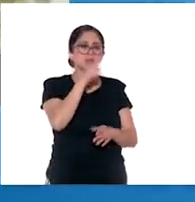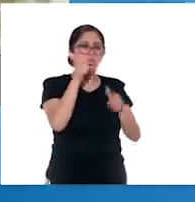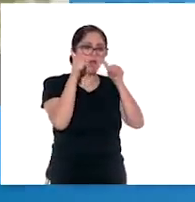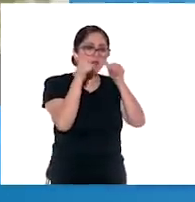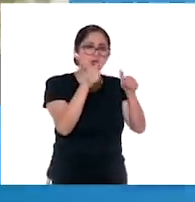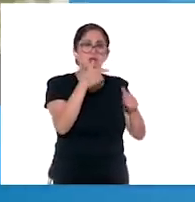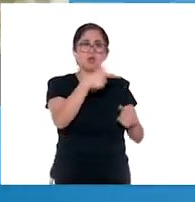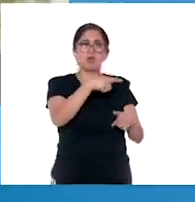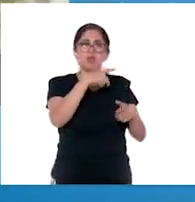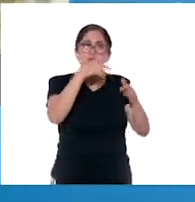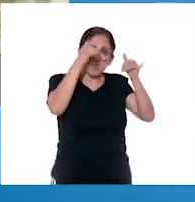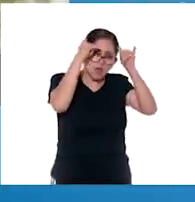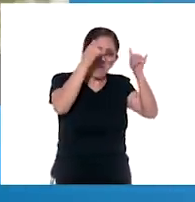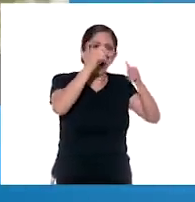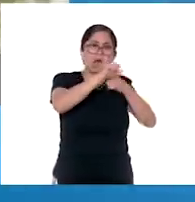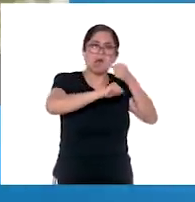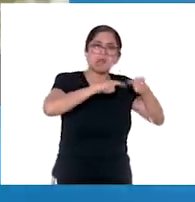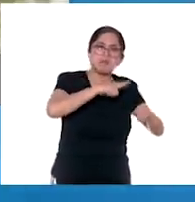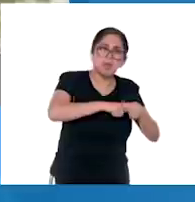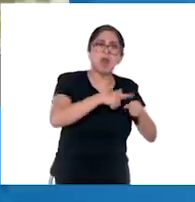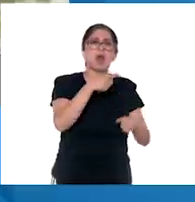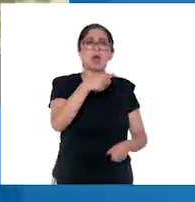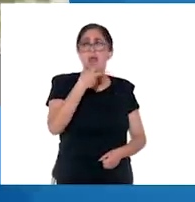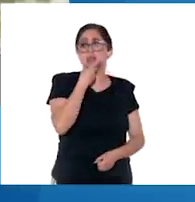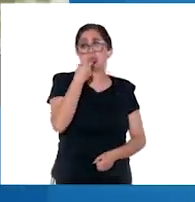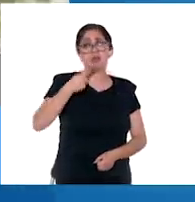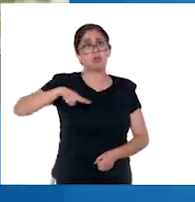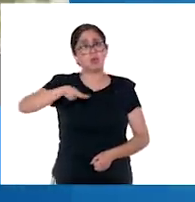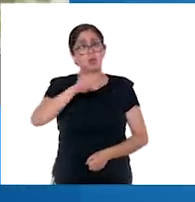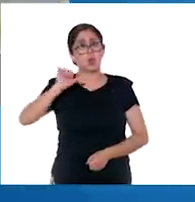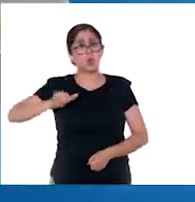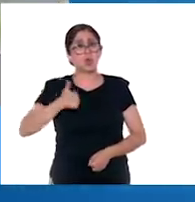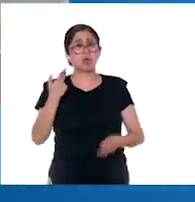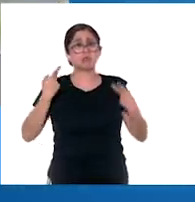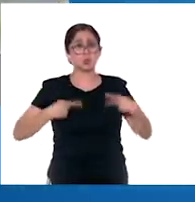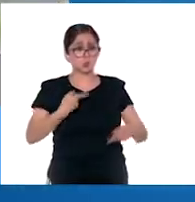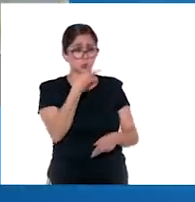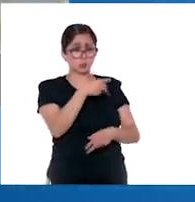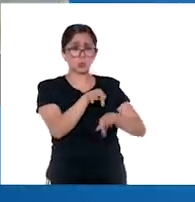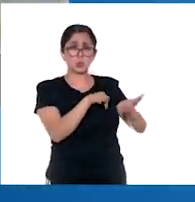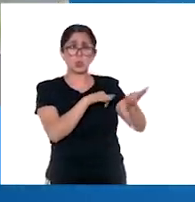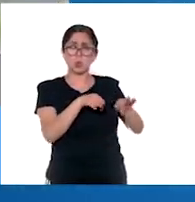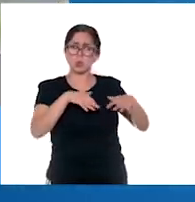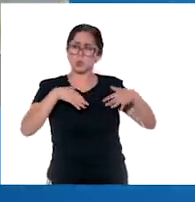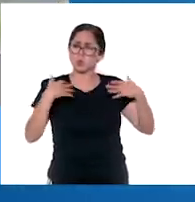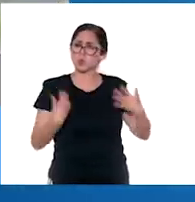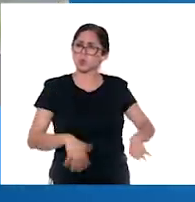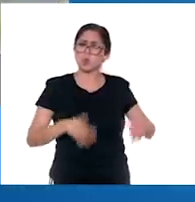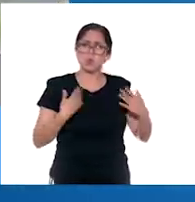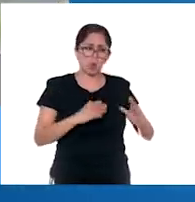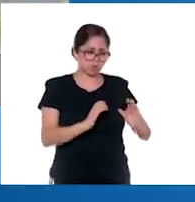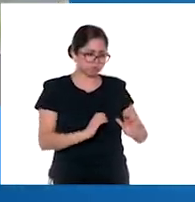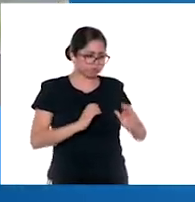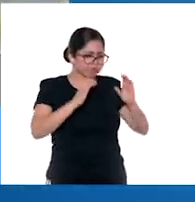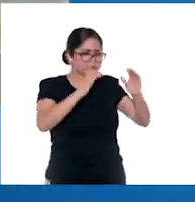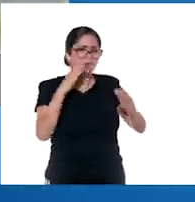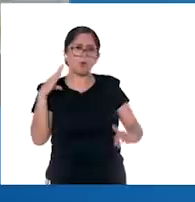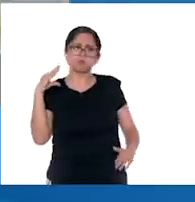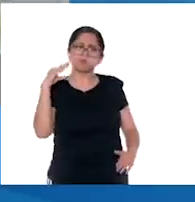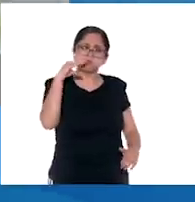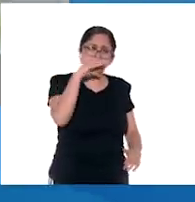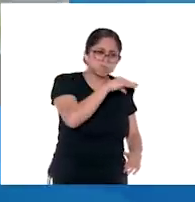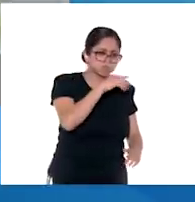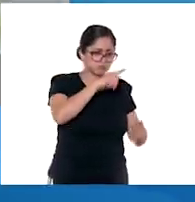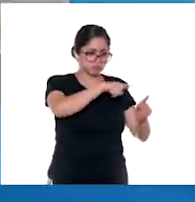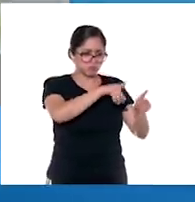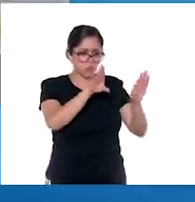caporales, como vaqueros, hay menciones de que eran extraordinarios vaqueros los afromestizos afrodescendientes